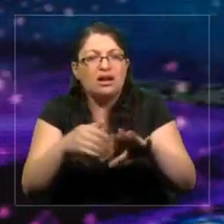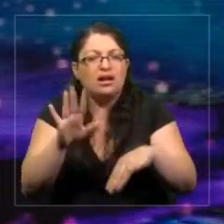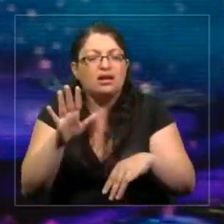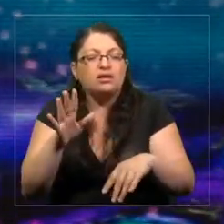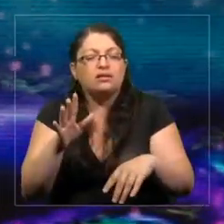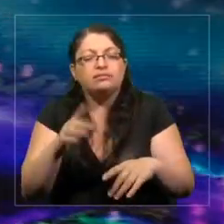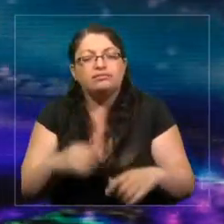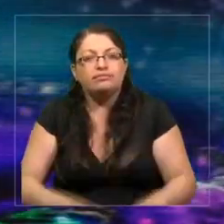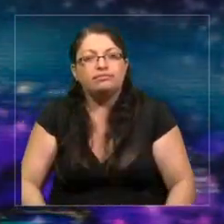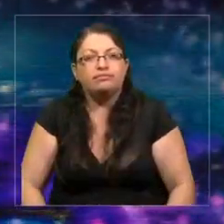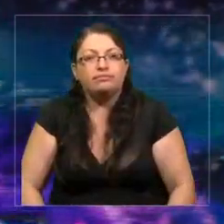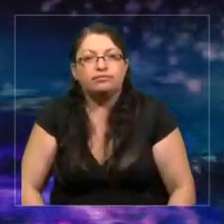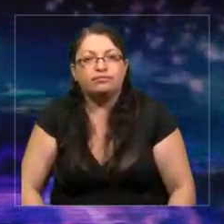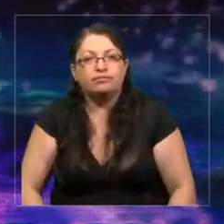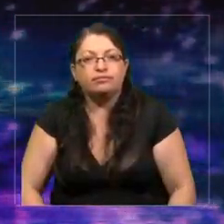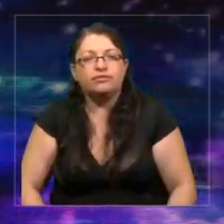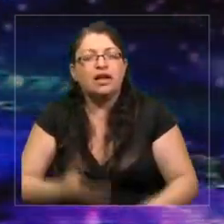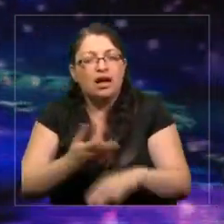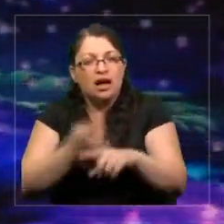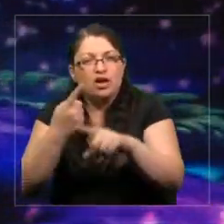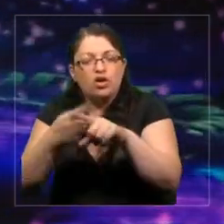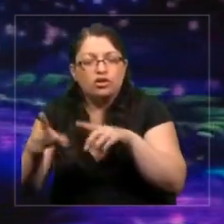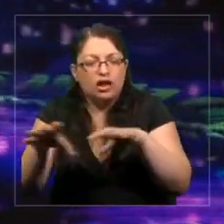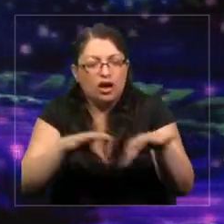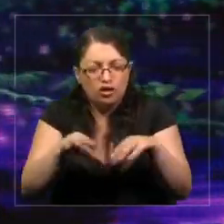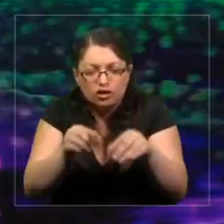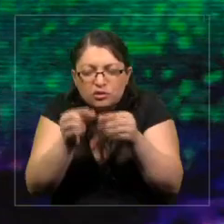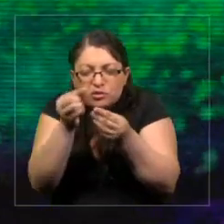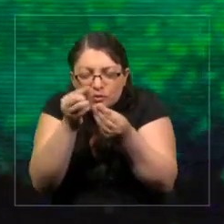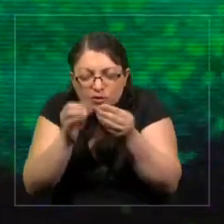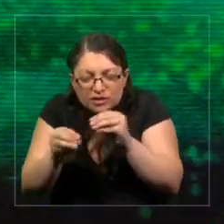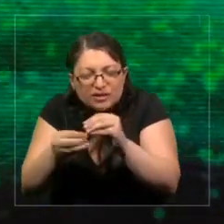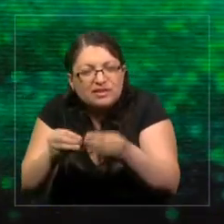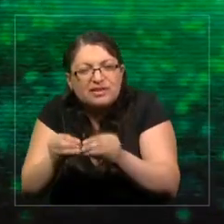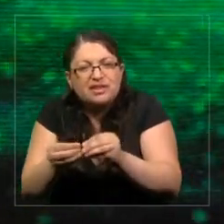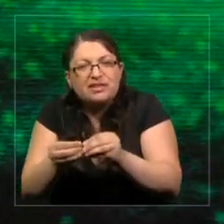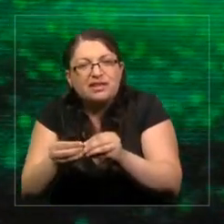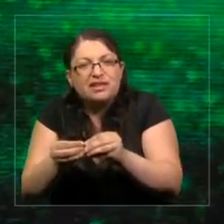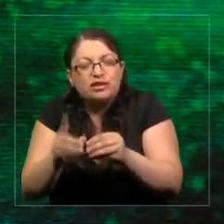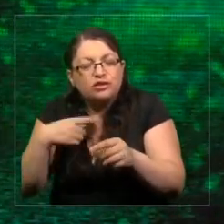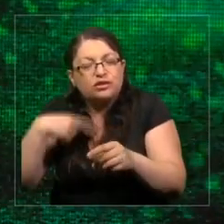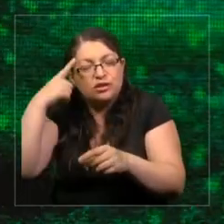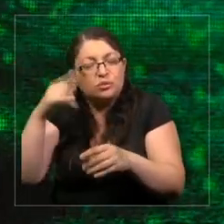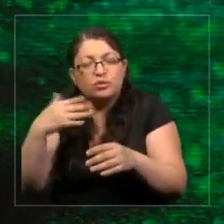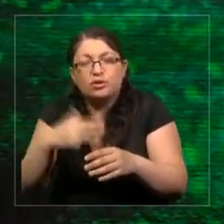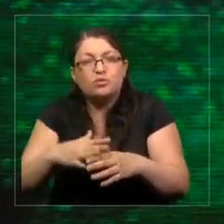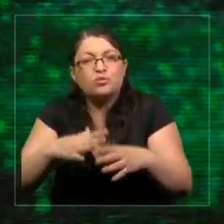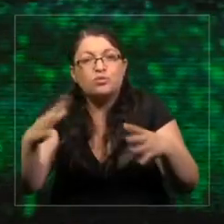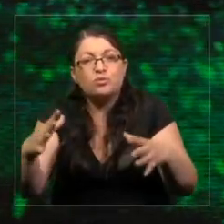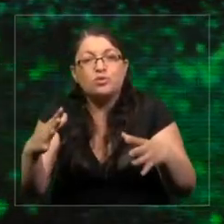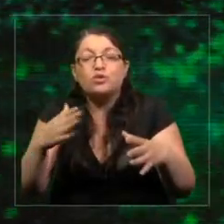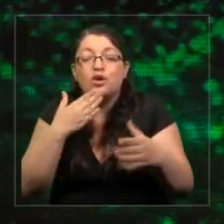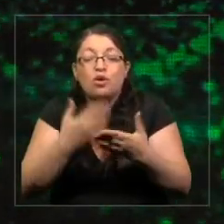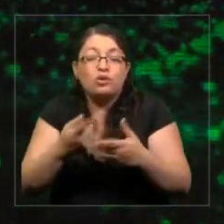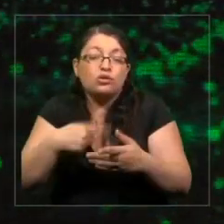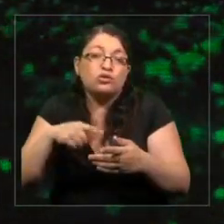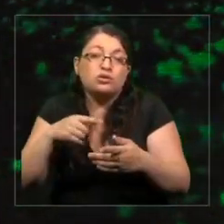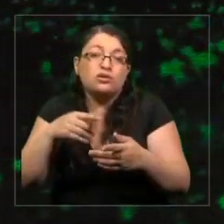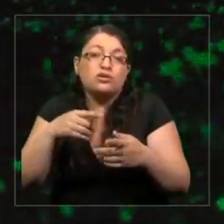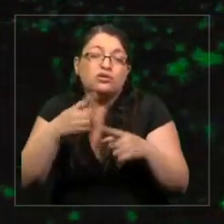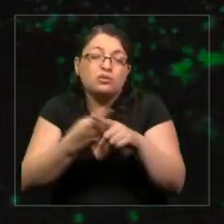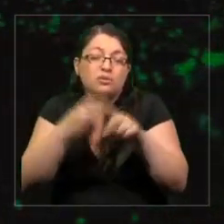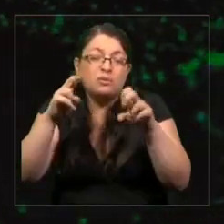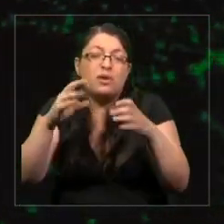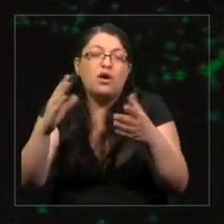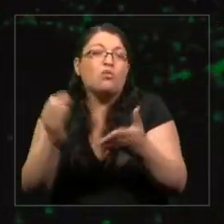otros organismos y estas microalgas. Lo que creo que es muy importante en términos del éxito de la evolución de estos